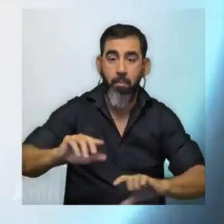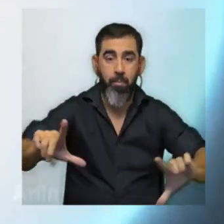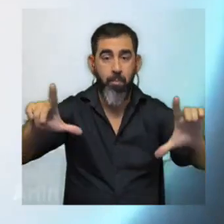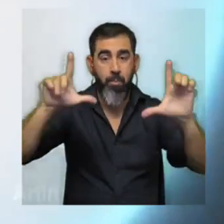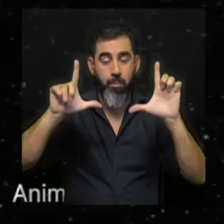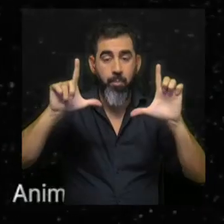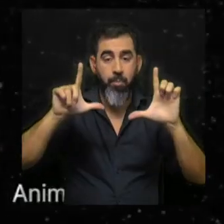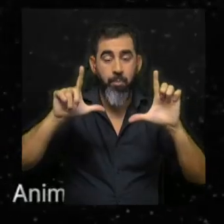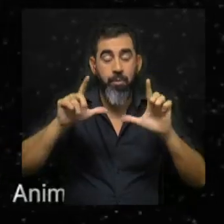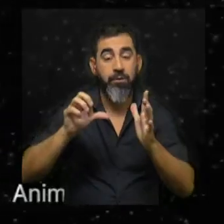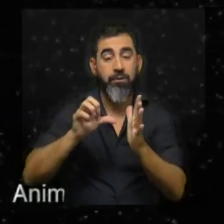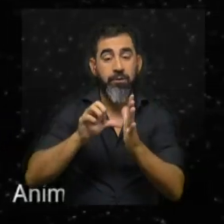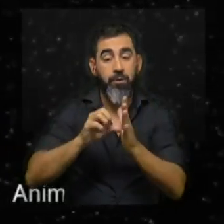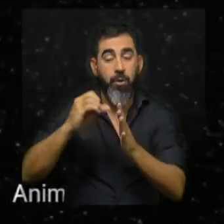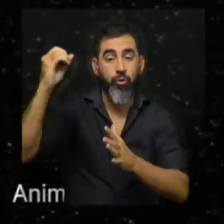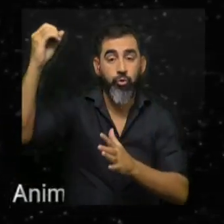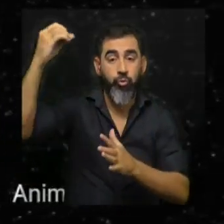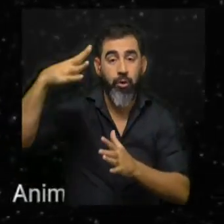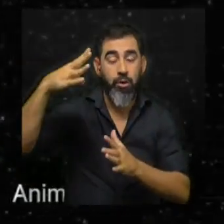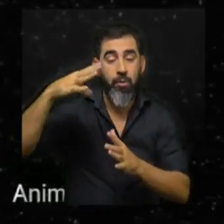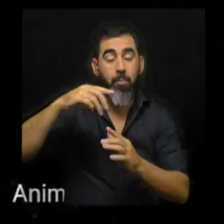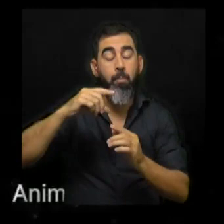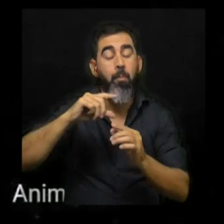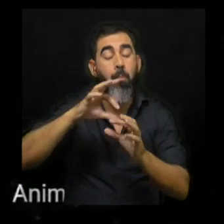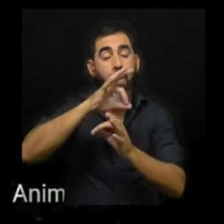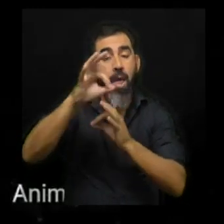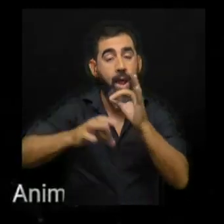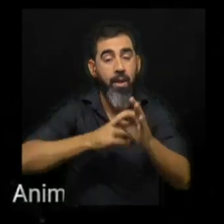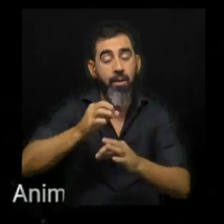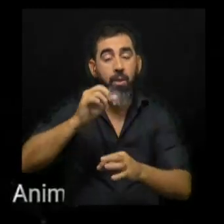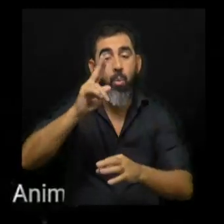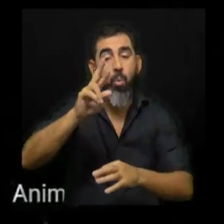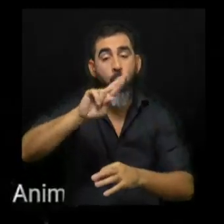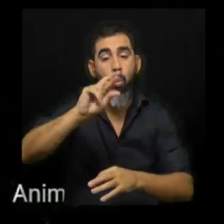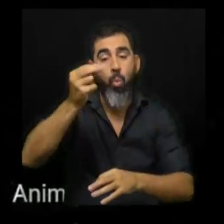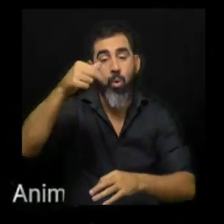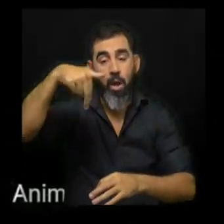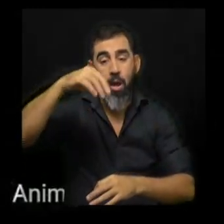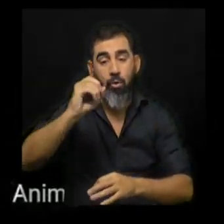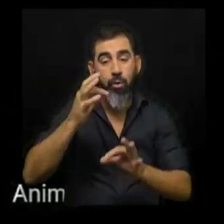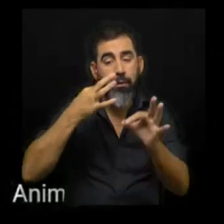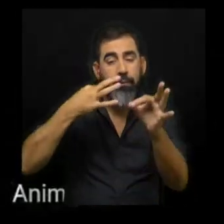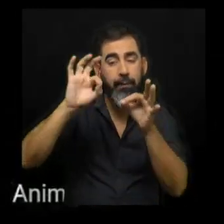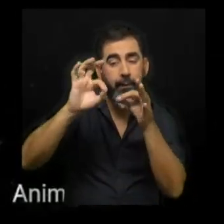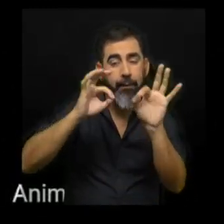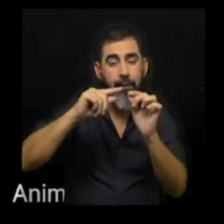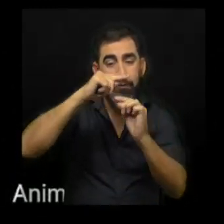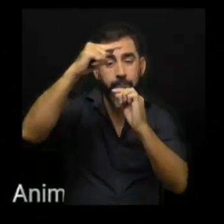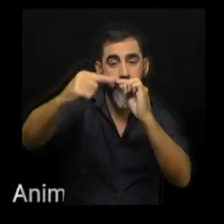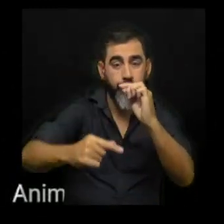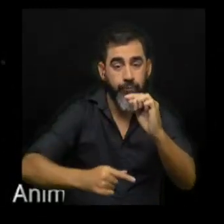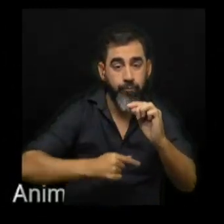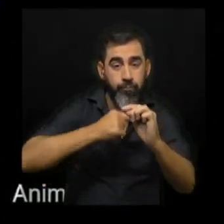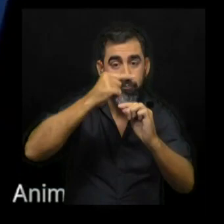gigante de hielo del sistema solar, el planeta Urano. Se muestran con total detalle los anillos de Urano,